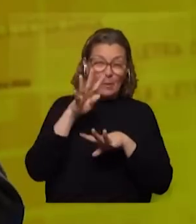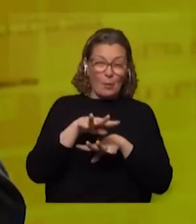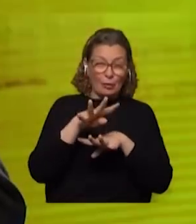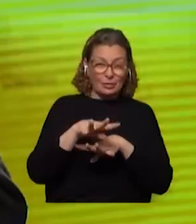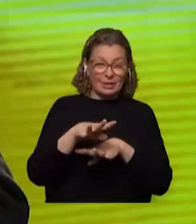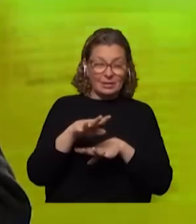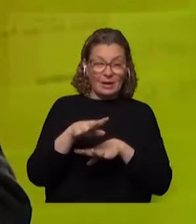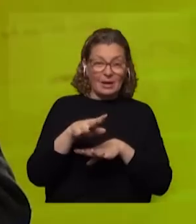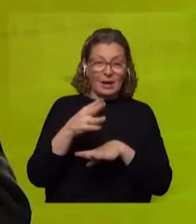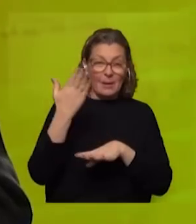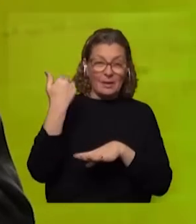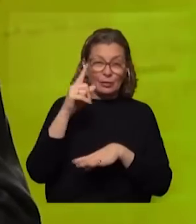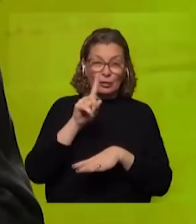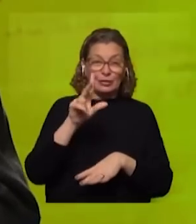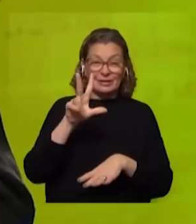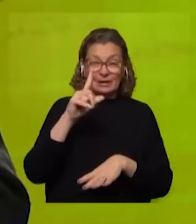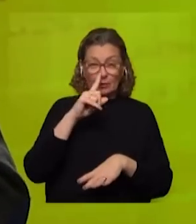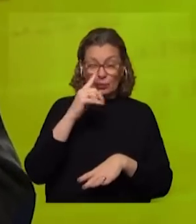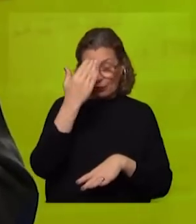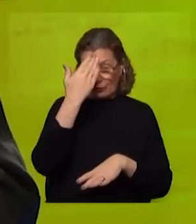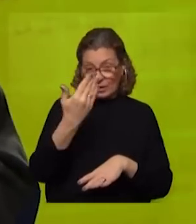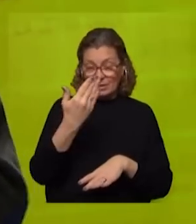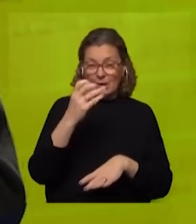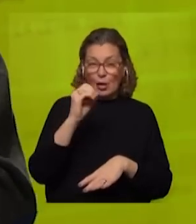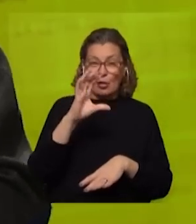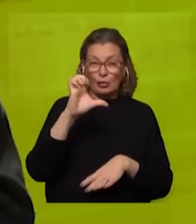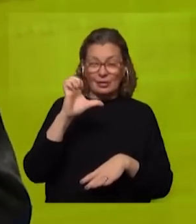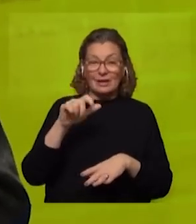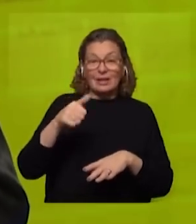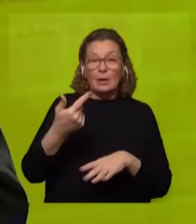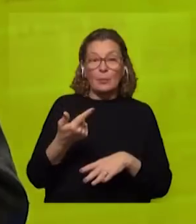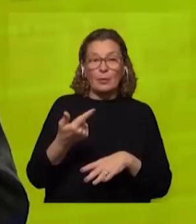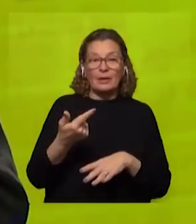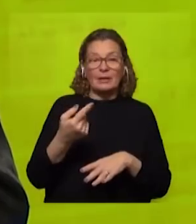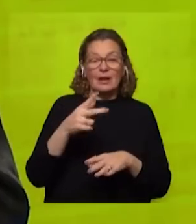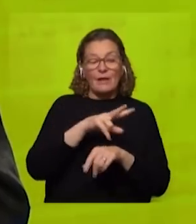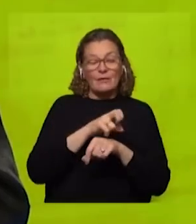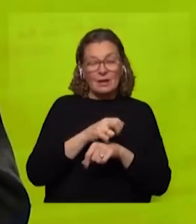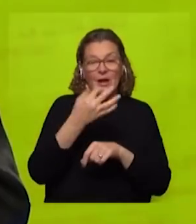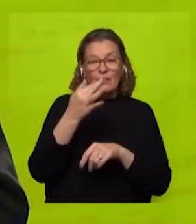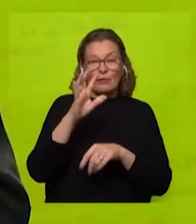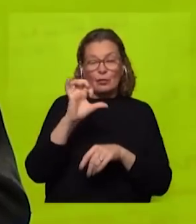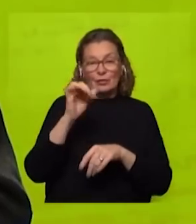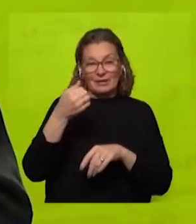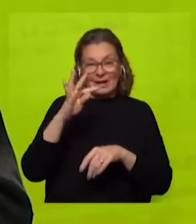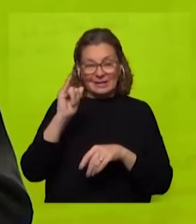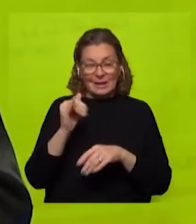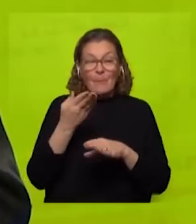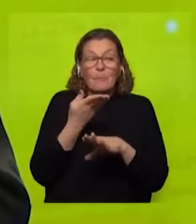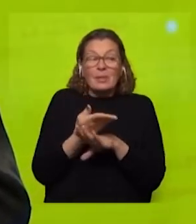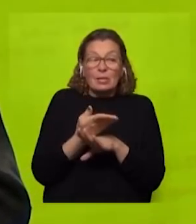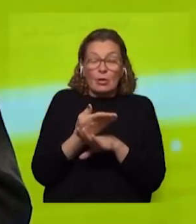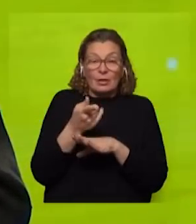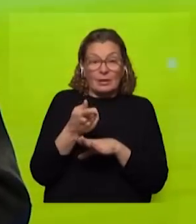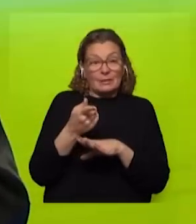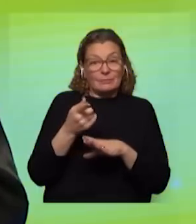del pasado 13 de junio frente a OSE, que derivó después en que la fiscal Gabriela Fossati pidiera justamente que